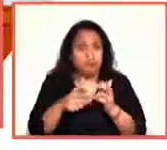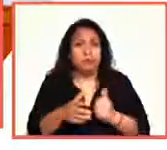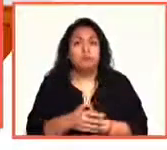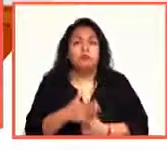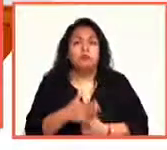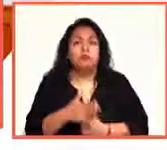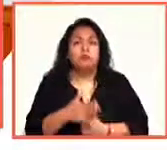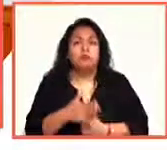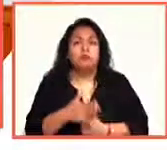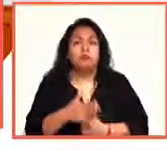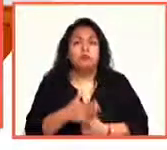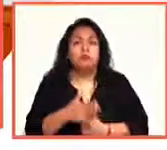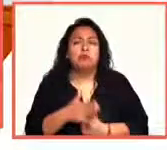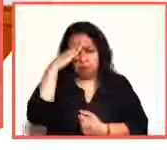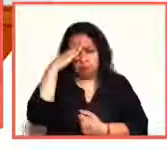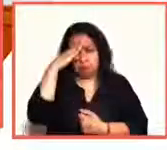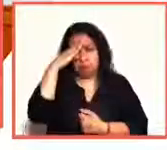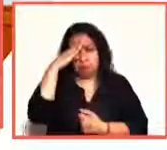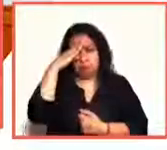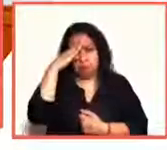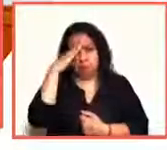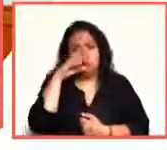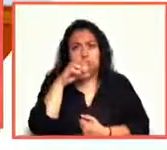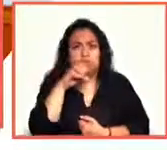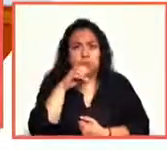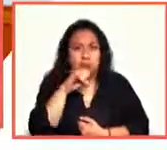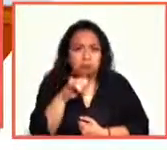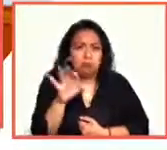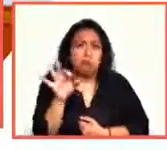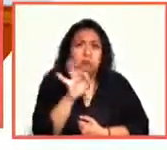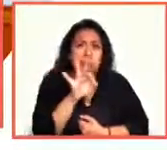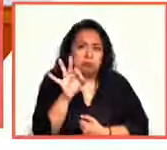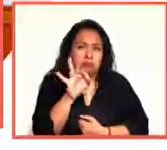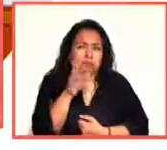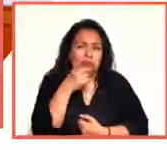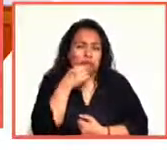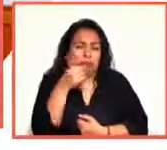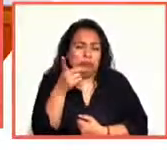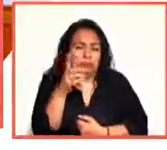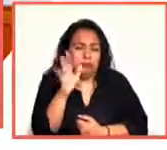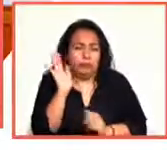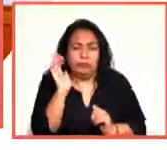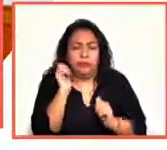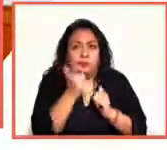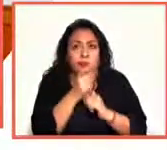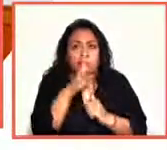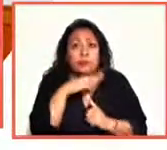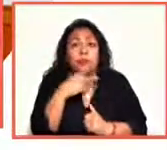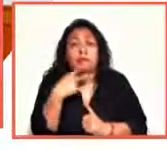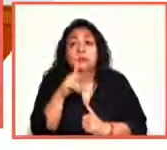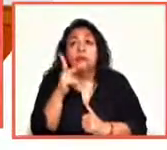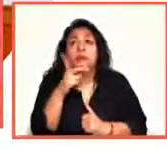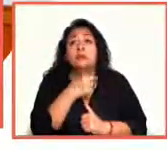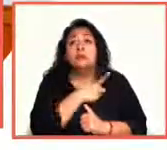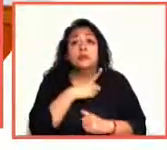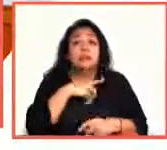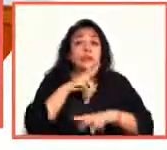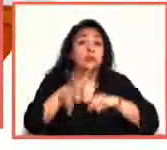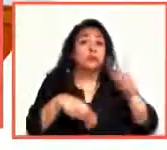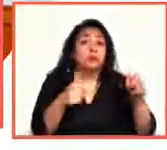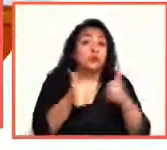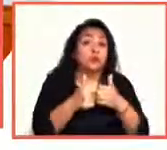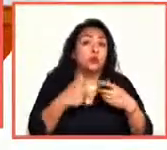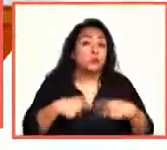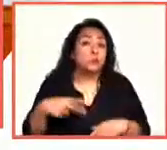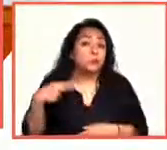creo que inclusive, y me atrevo a decirlo, a lo mejor voy a decir una impertinencia, pero vamos a tener que ir con un notario público para verificar